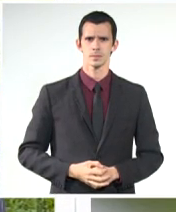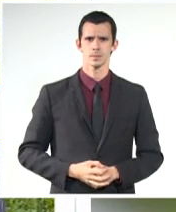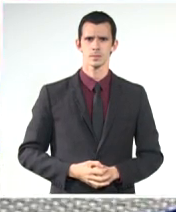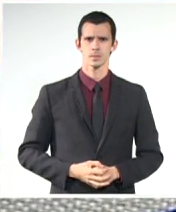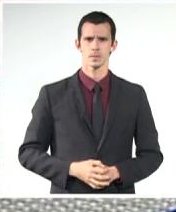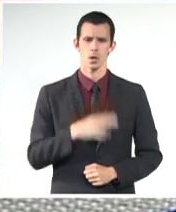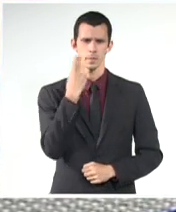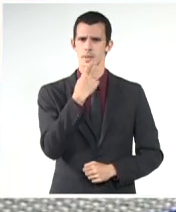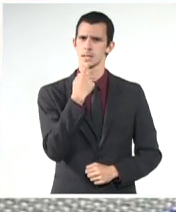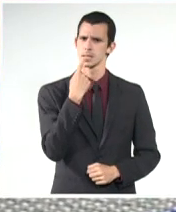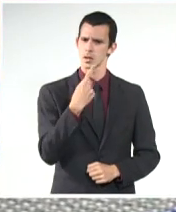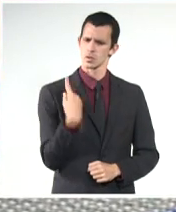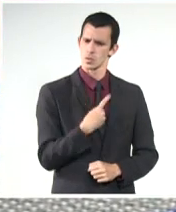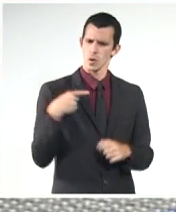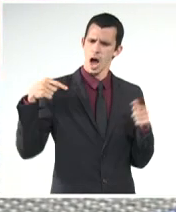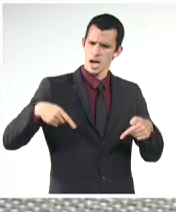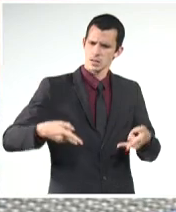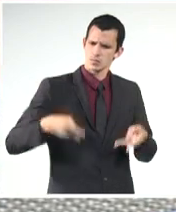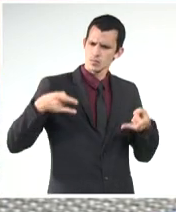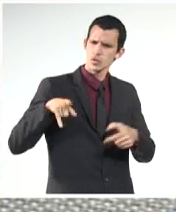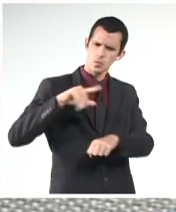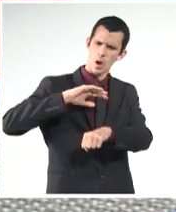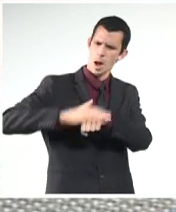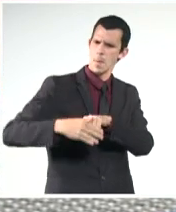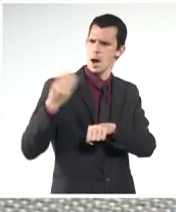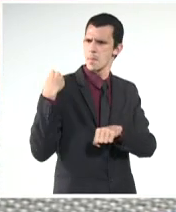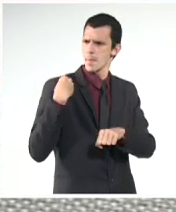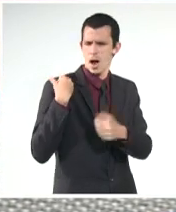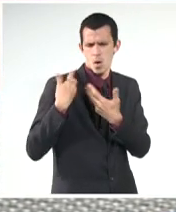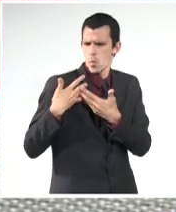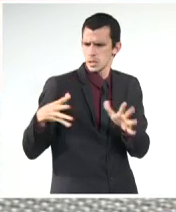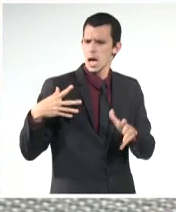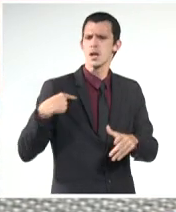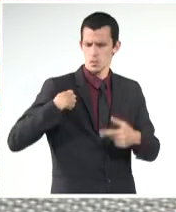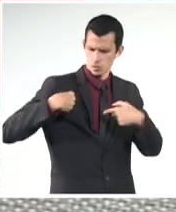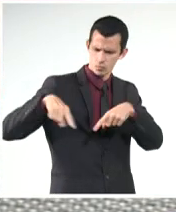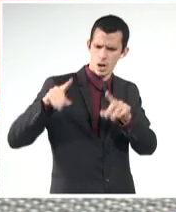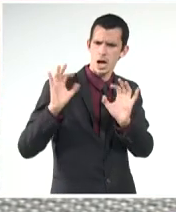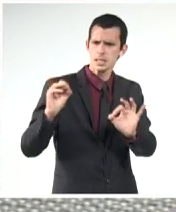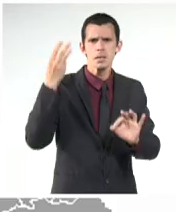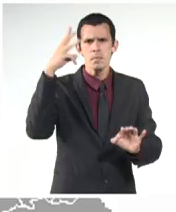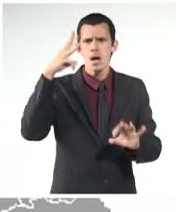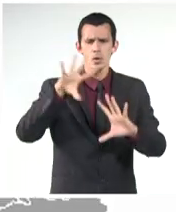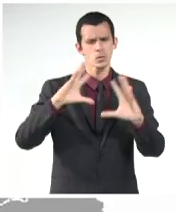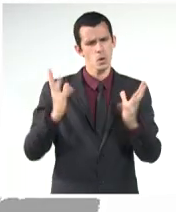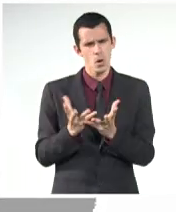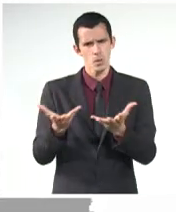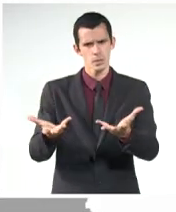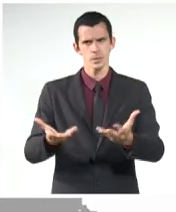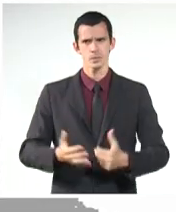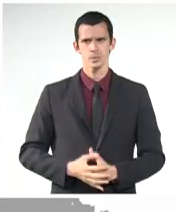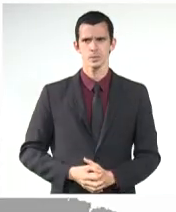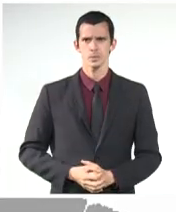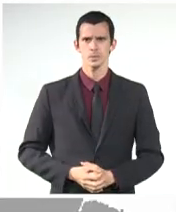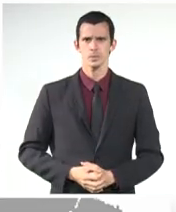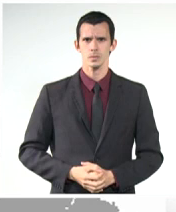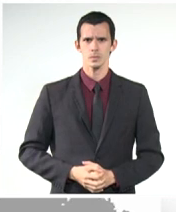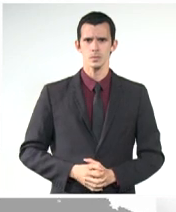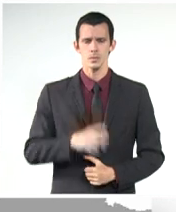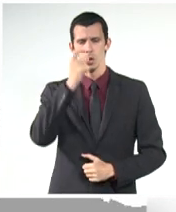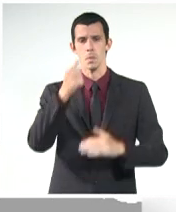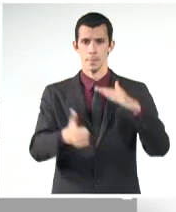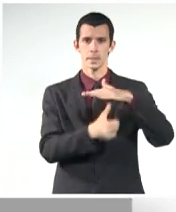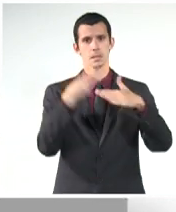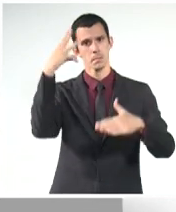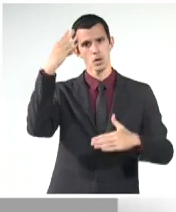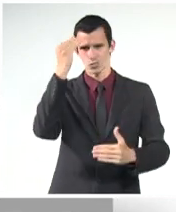hermano, para lo que necesite y mande México siempre, escribió. En su publicación, AMLO agradeció al pueblo y al gobierno cubanos